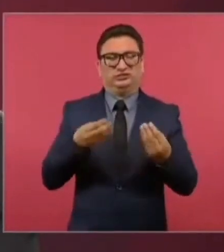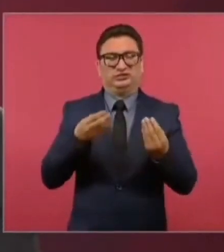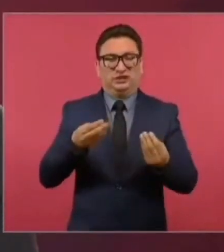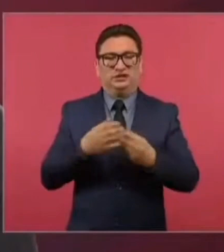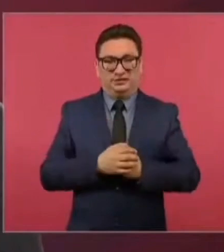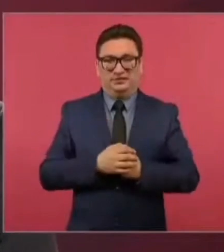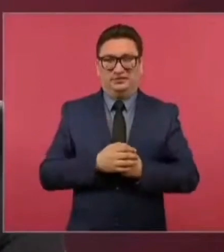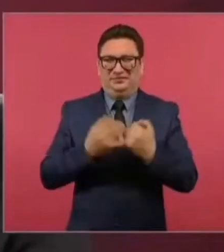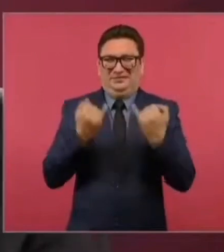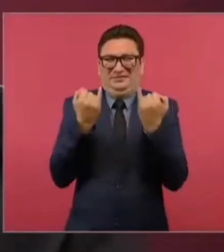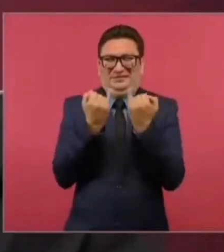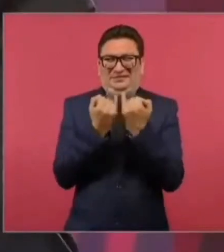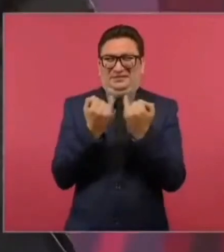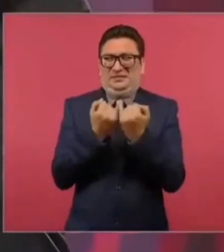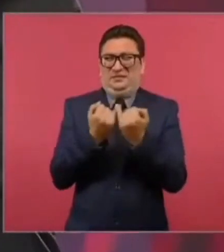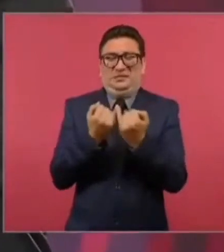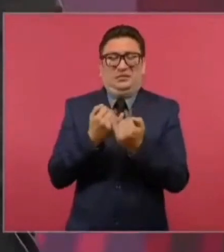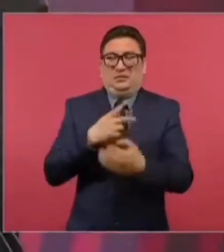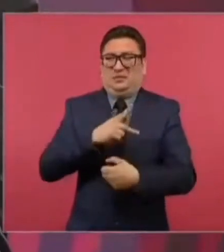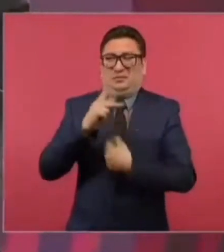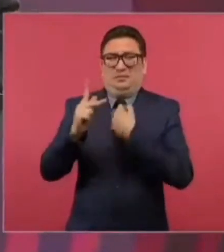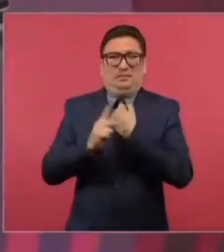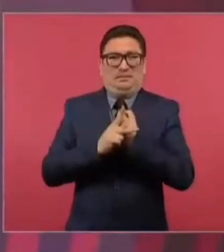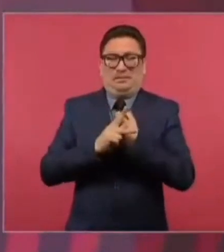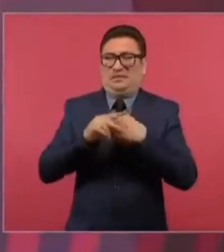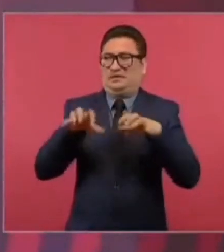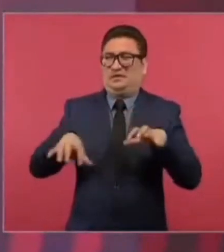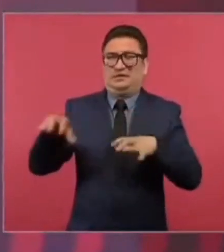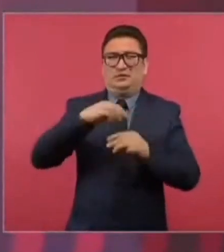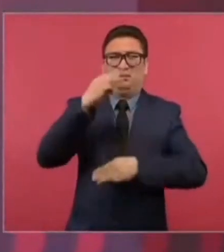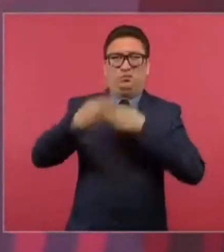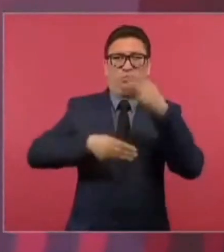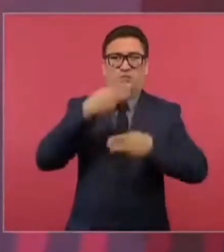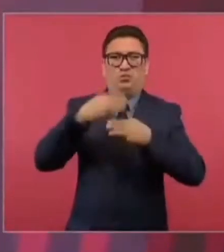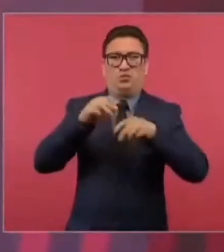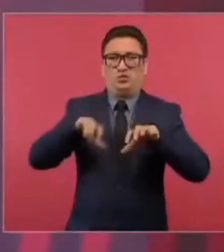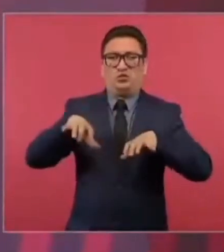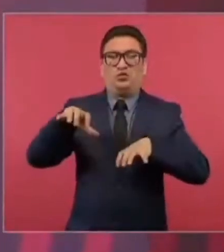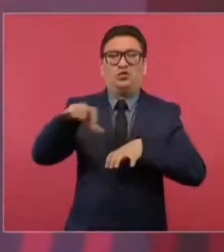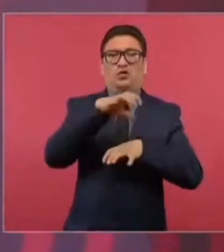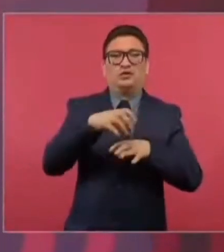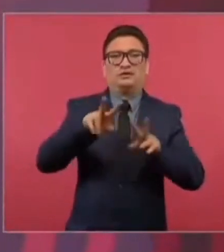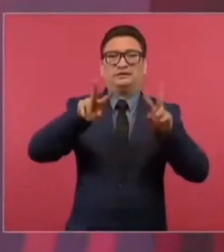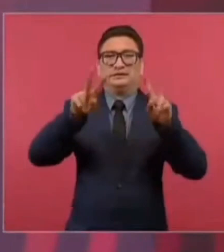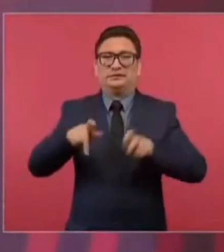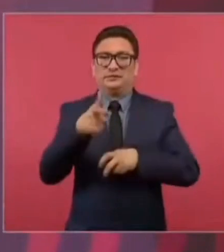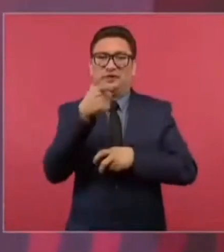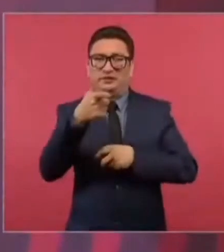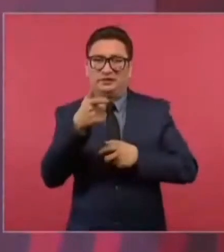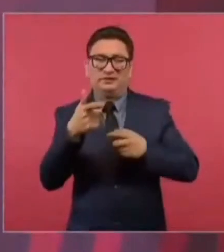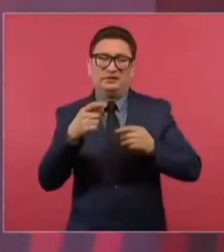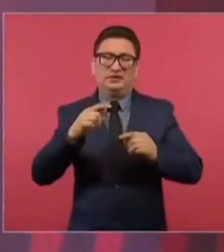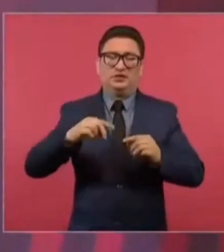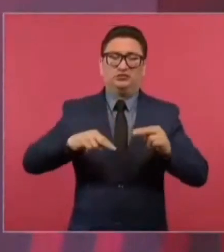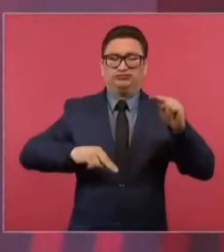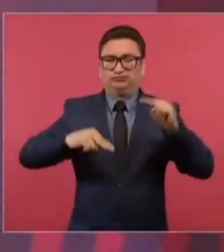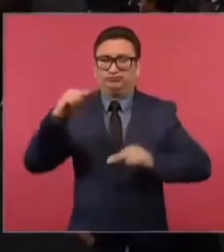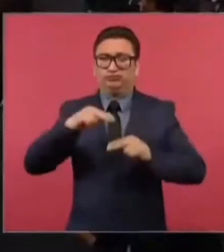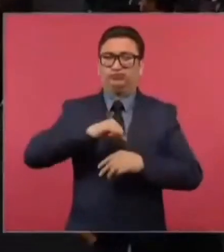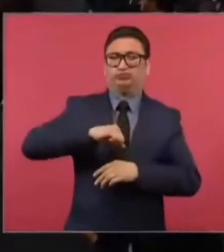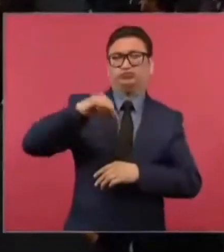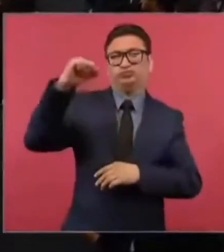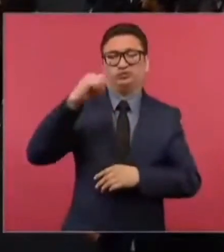inestabilidad en el mundo, en lo económico y en lo político.